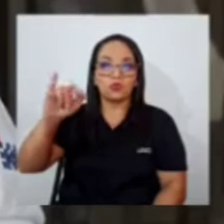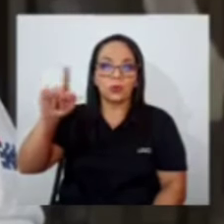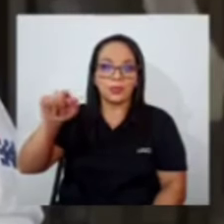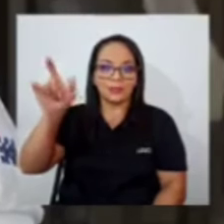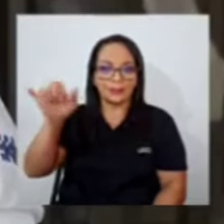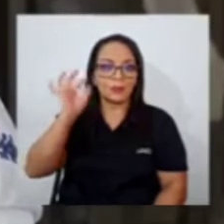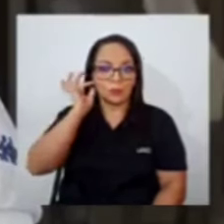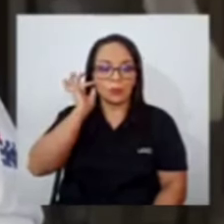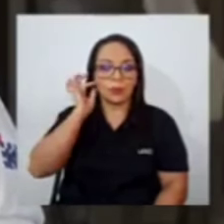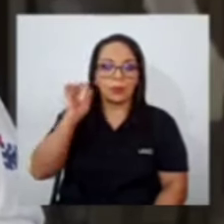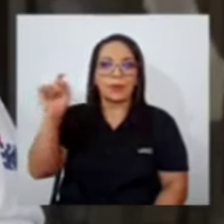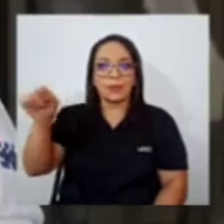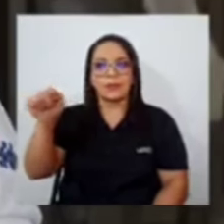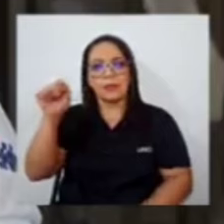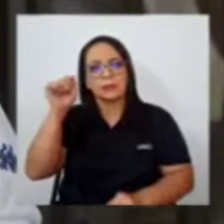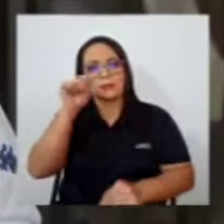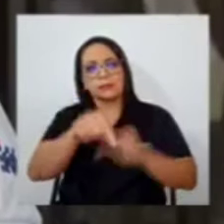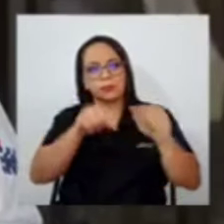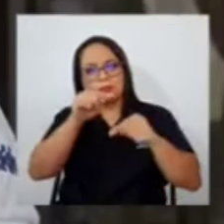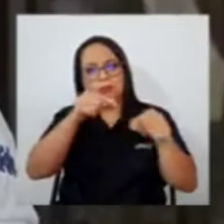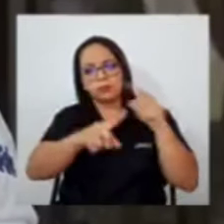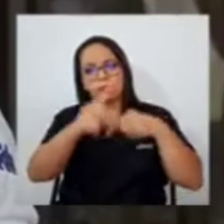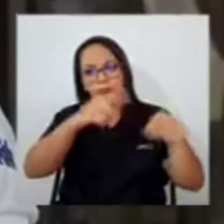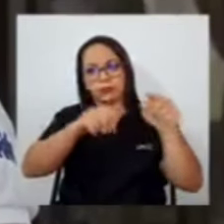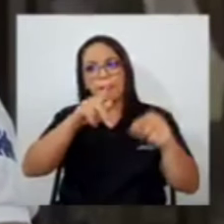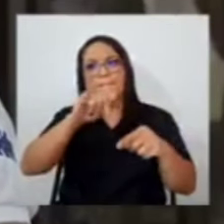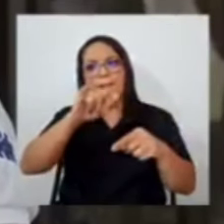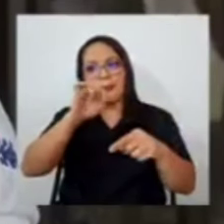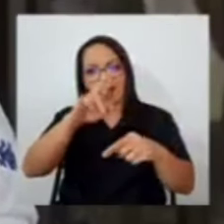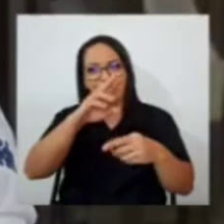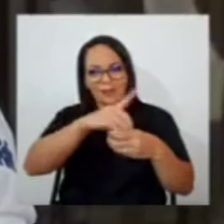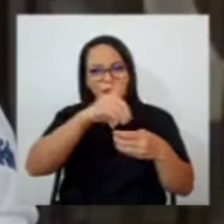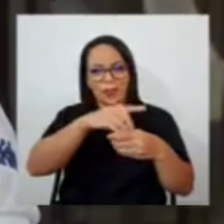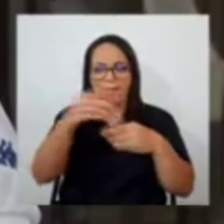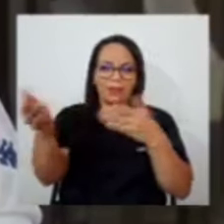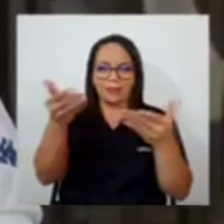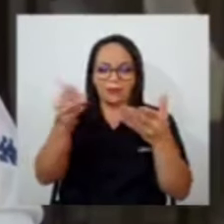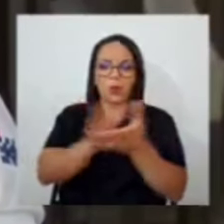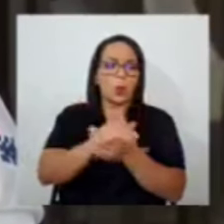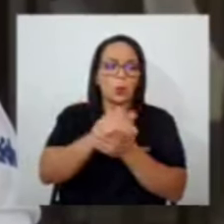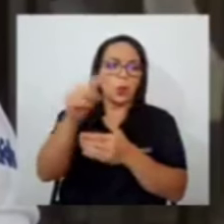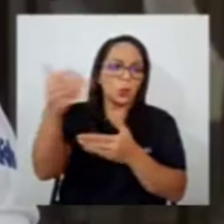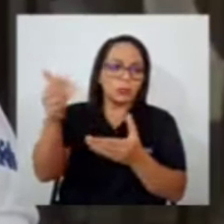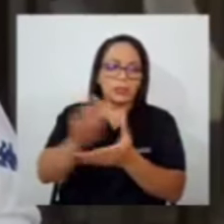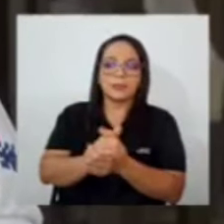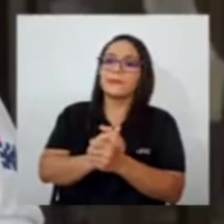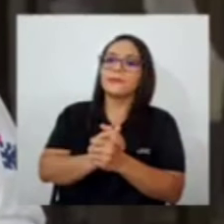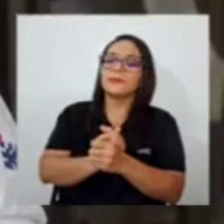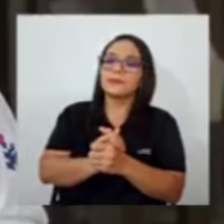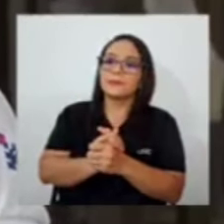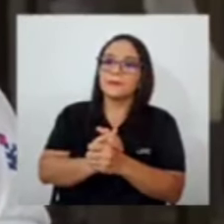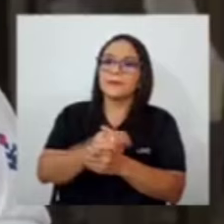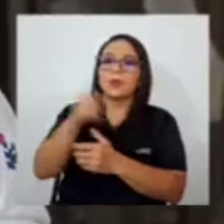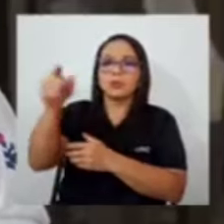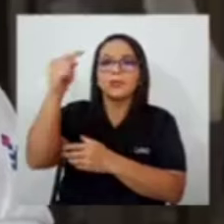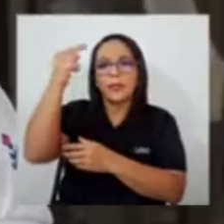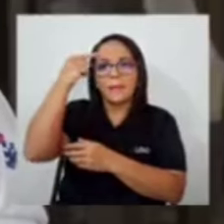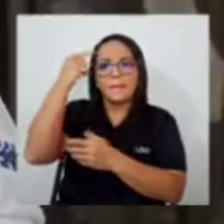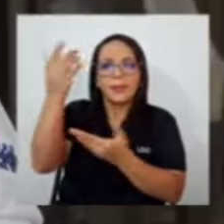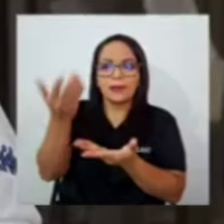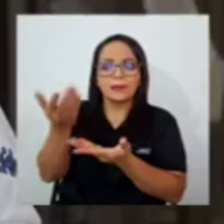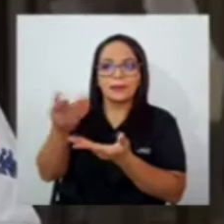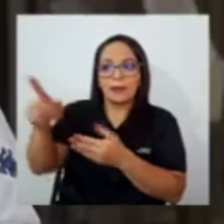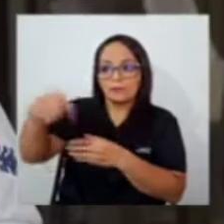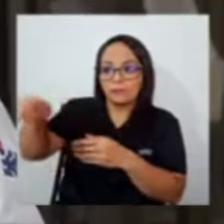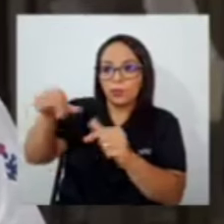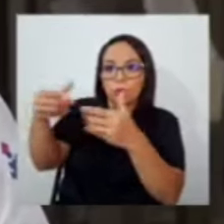a doña Pilar Cisneros, entre otras. ¿Qué credibilidad le merece a su juicio un grupo con mujeres